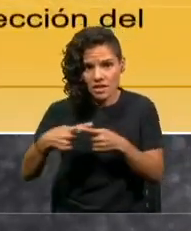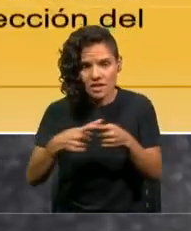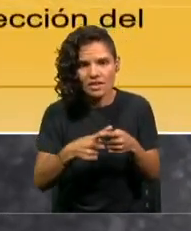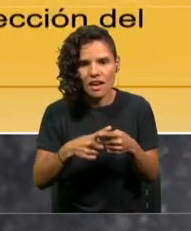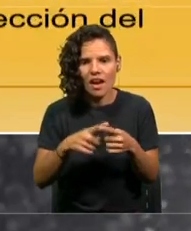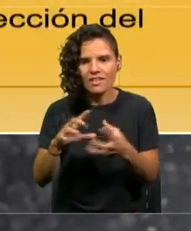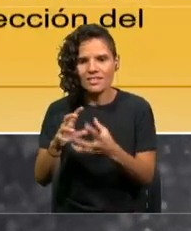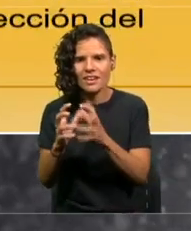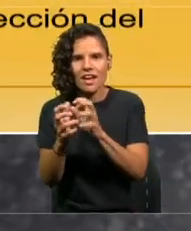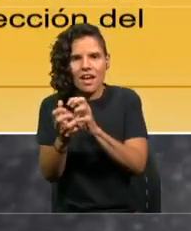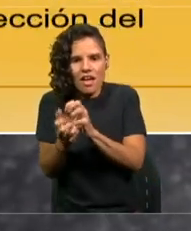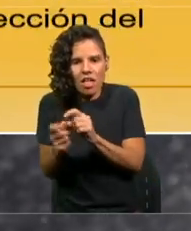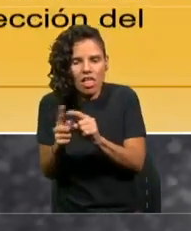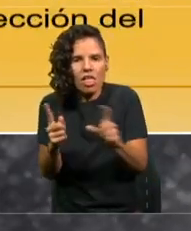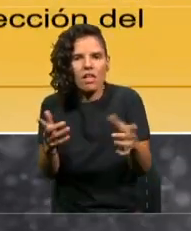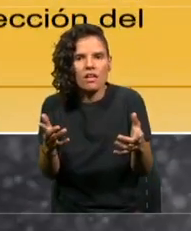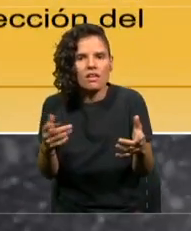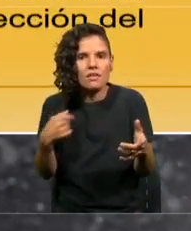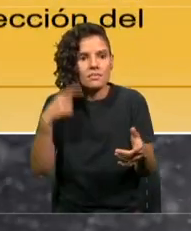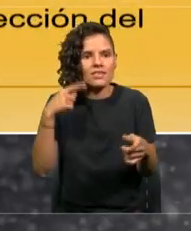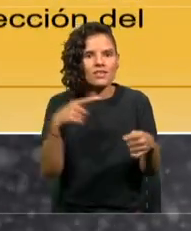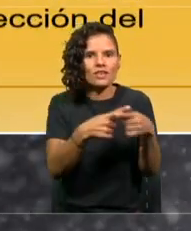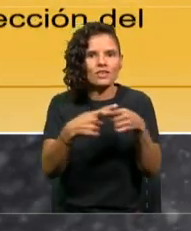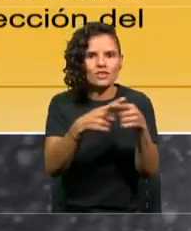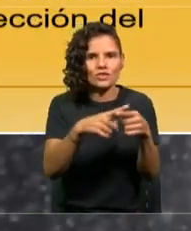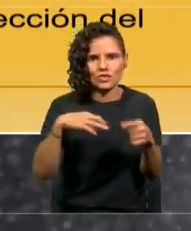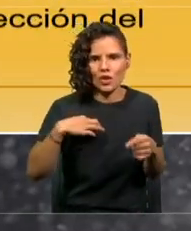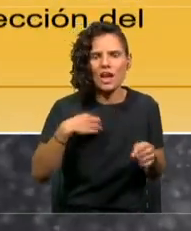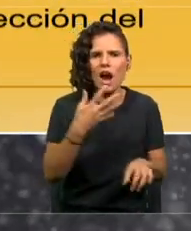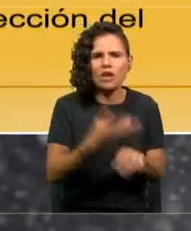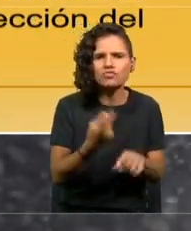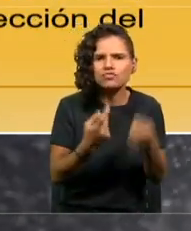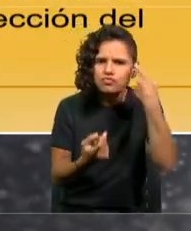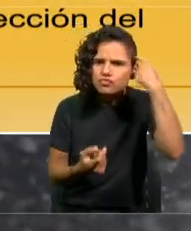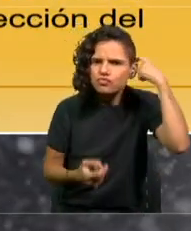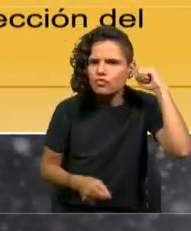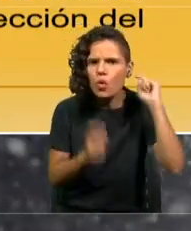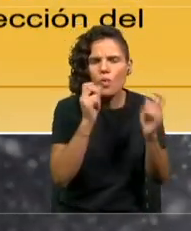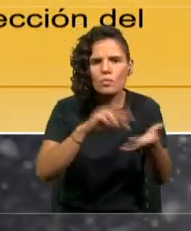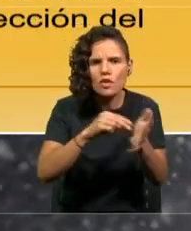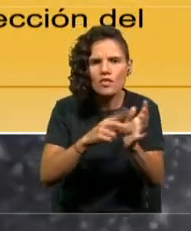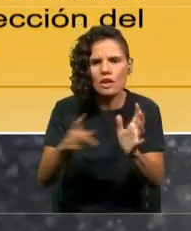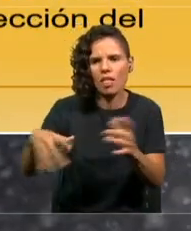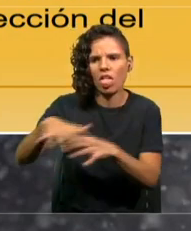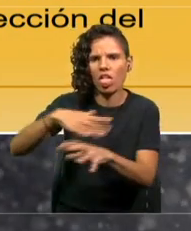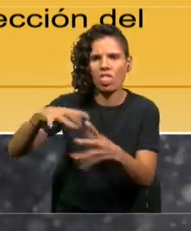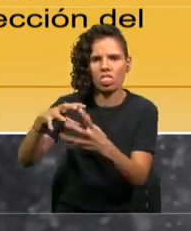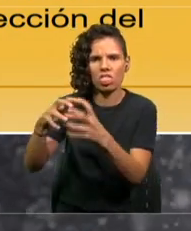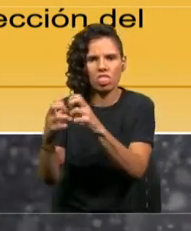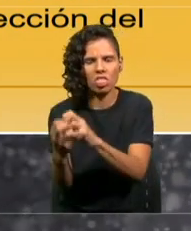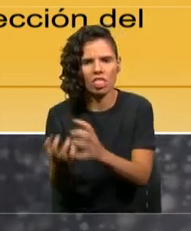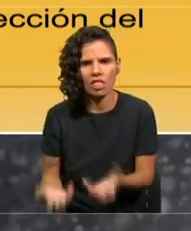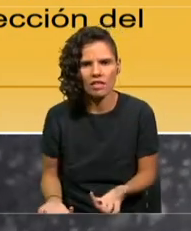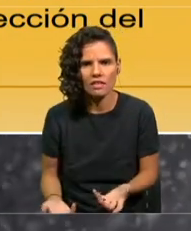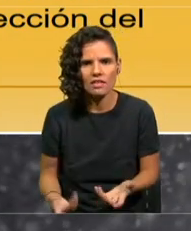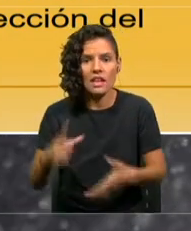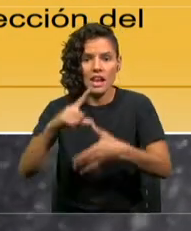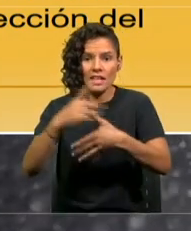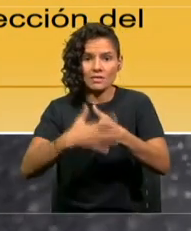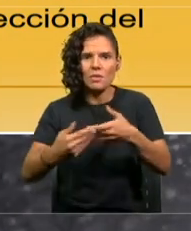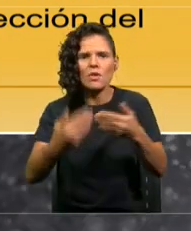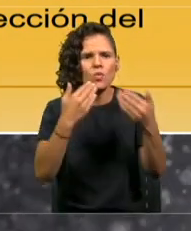Afortunadamente hay, a nivel de ciudadanía, una conciencia del problema del cambio climático. En encuestas a nivel latinoamericano,